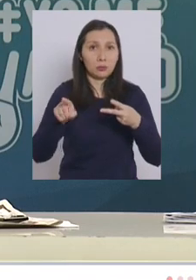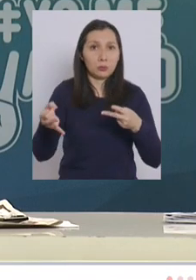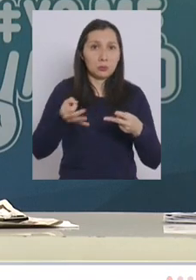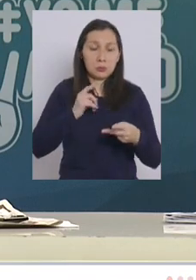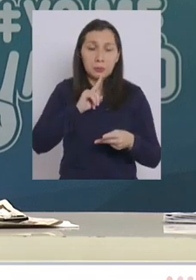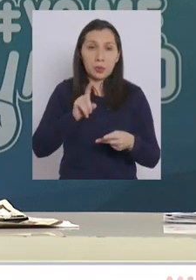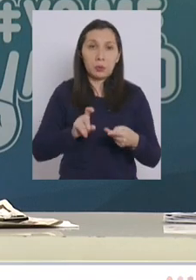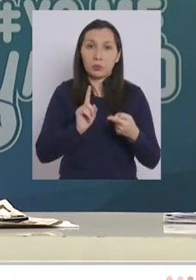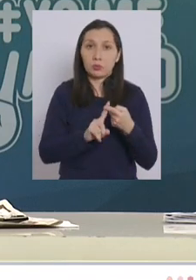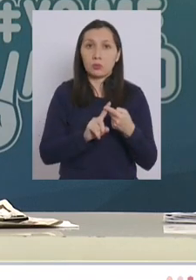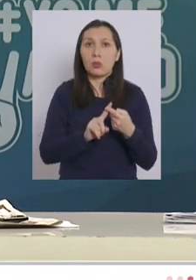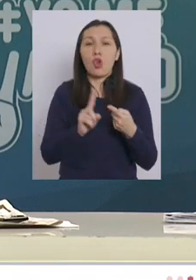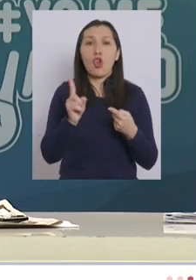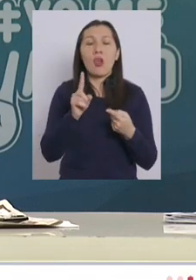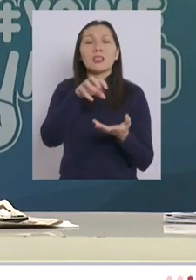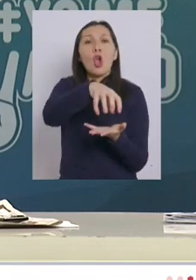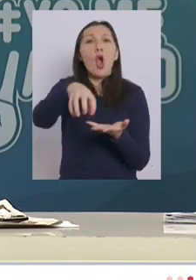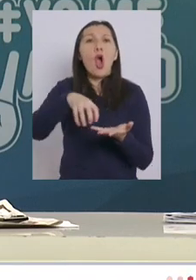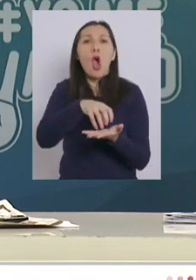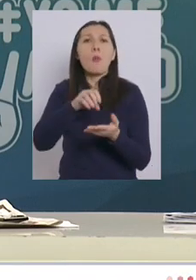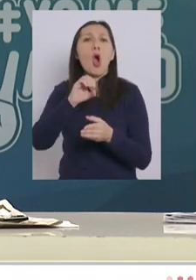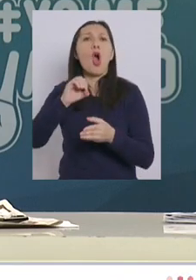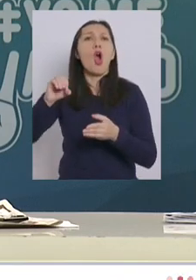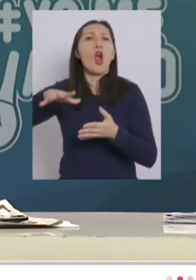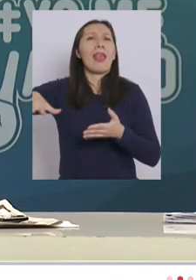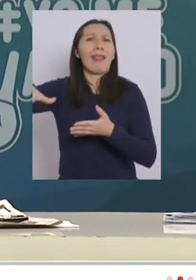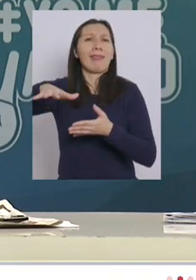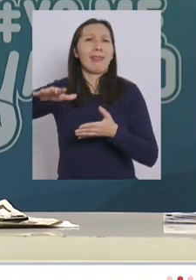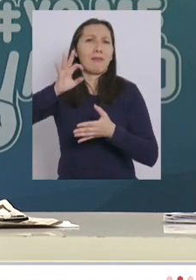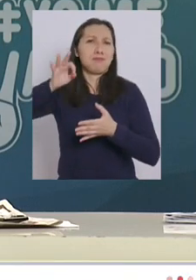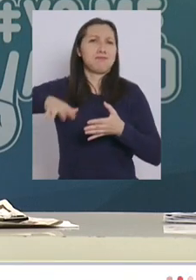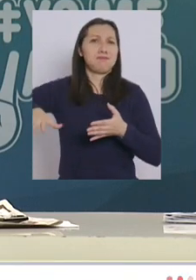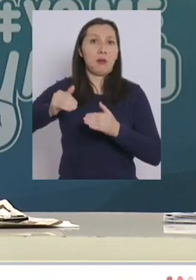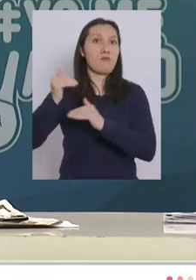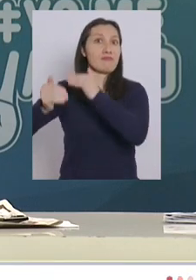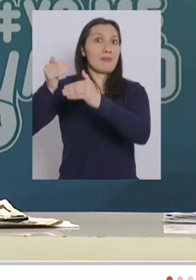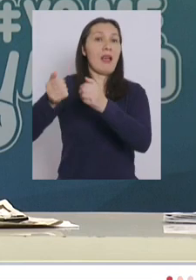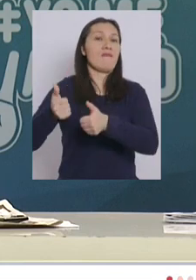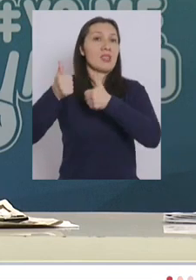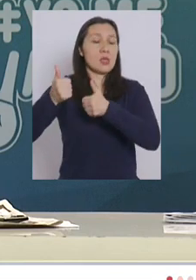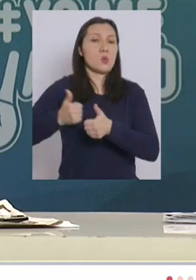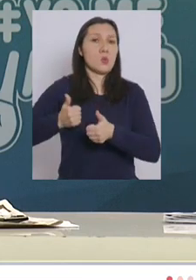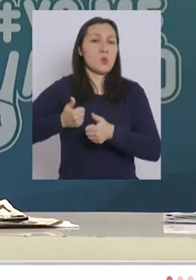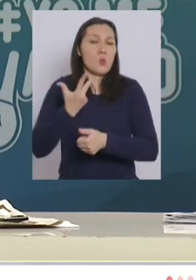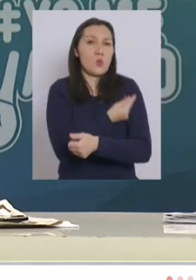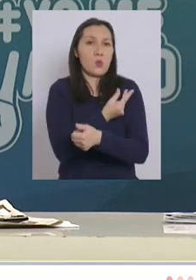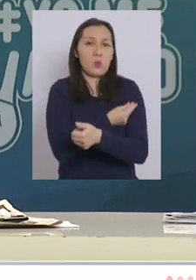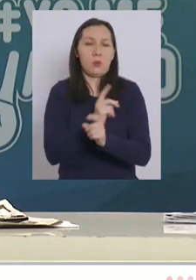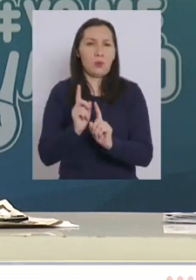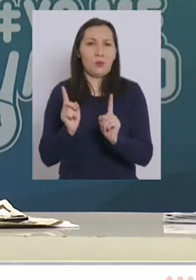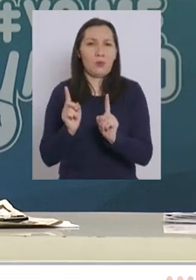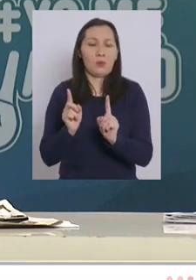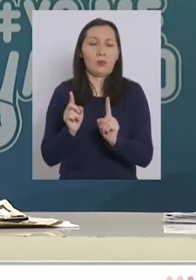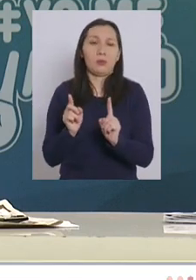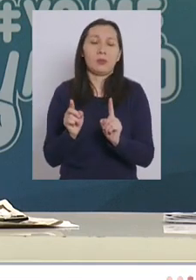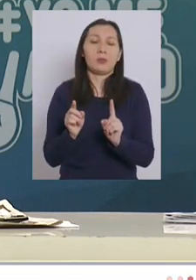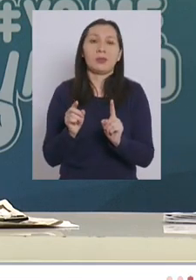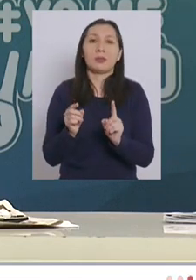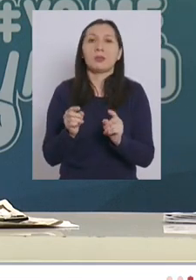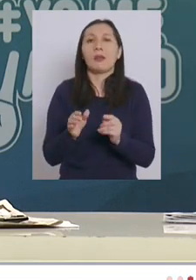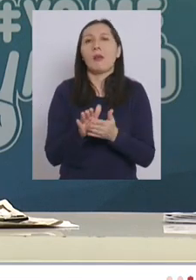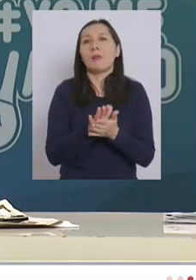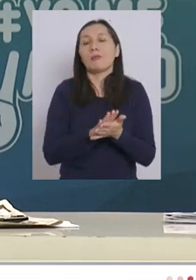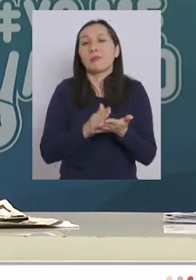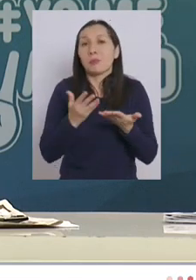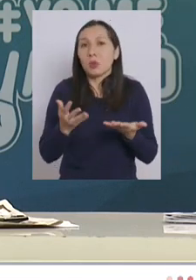pregunta no son las comunas del sector oriente las que tienen más avance sin obviamente por